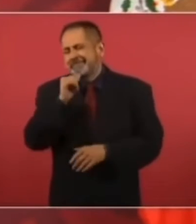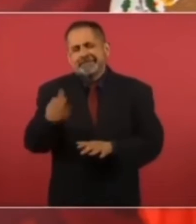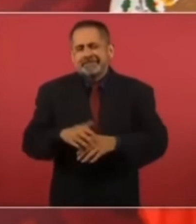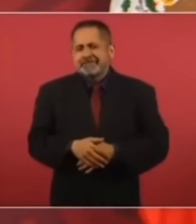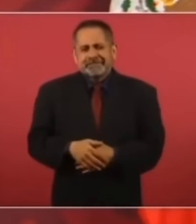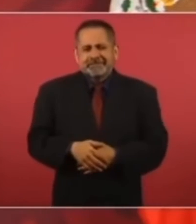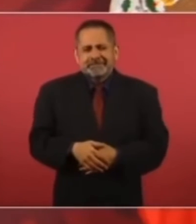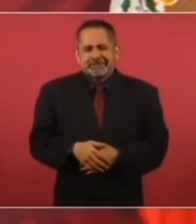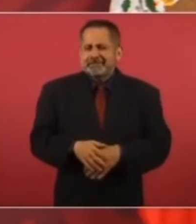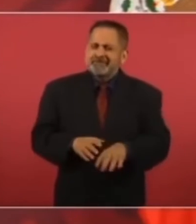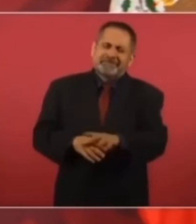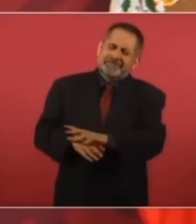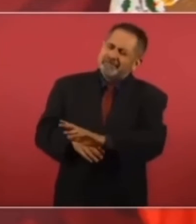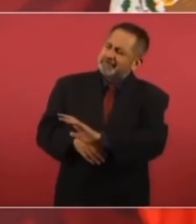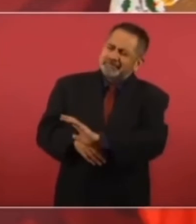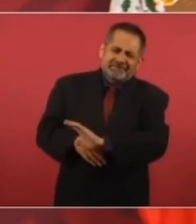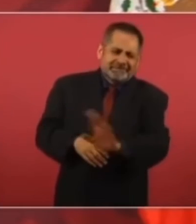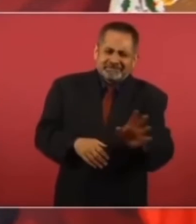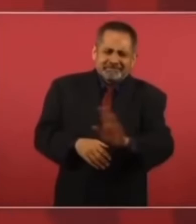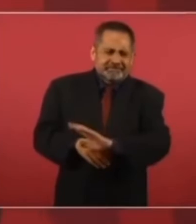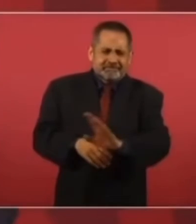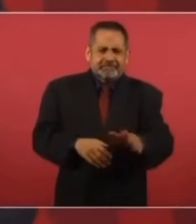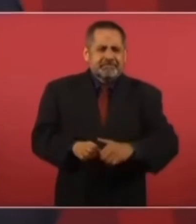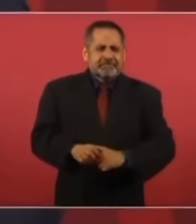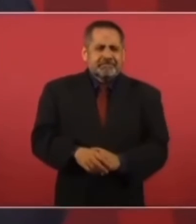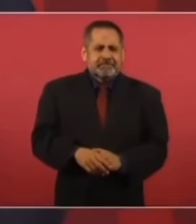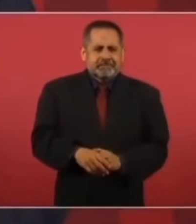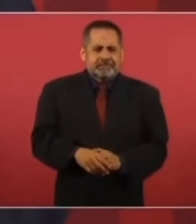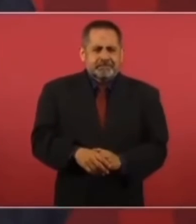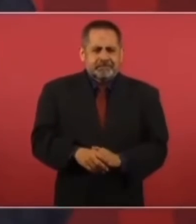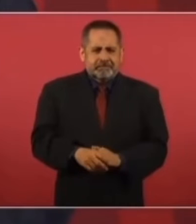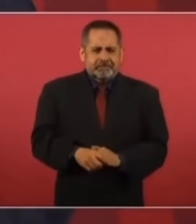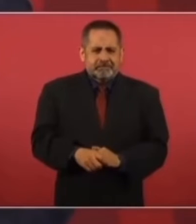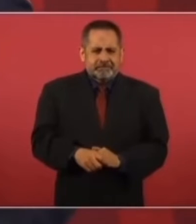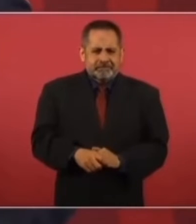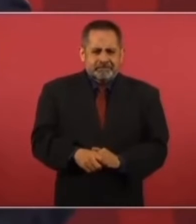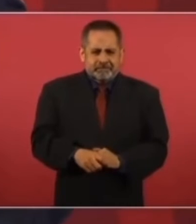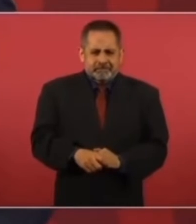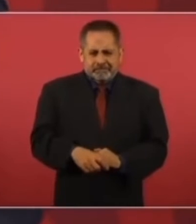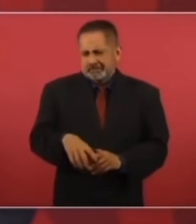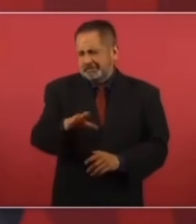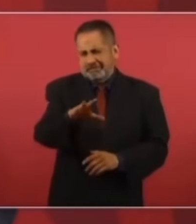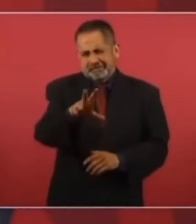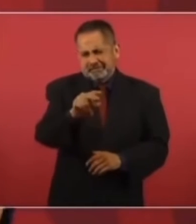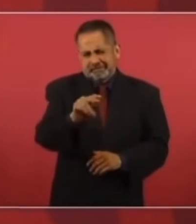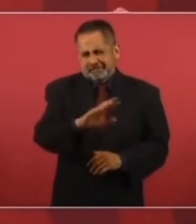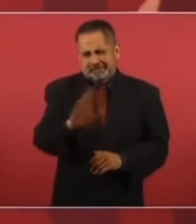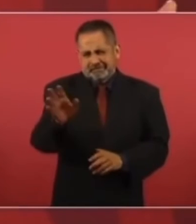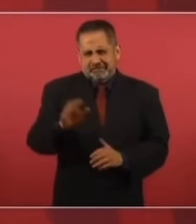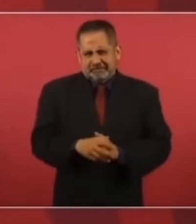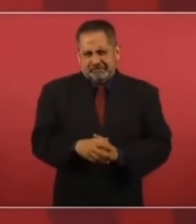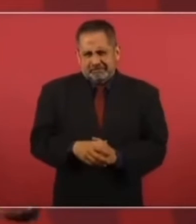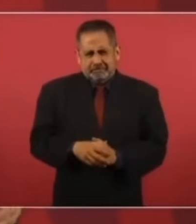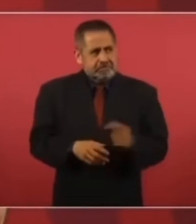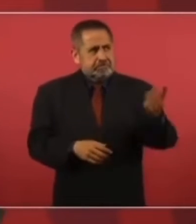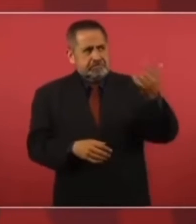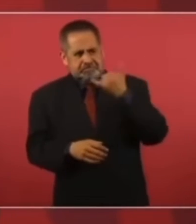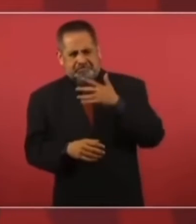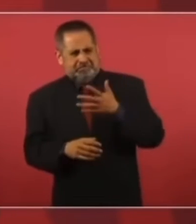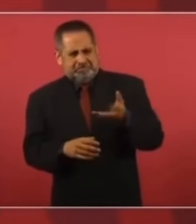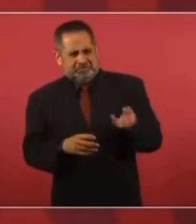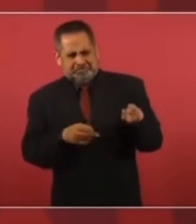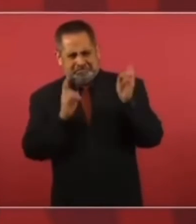No, no, no, no, y no tiene por qué hacerlo,